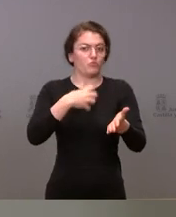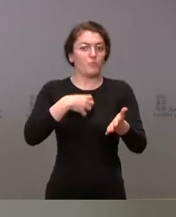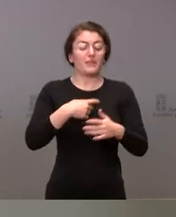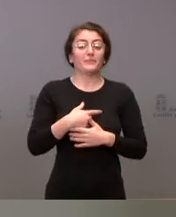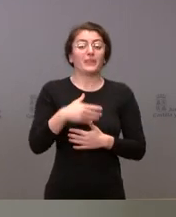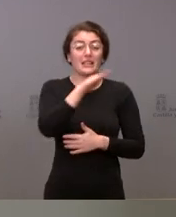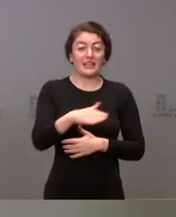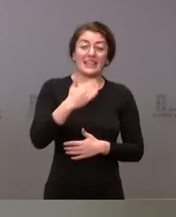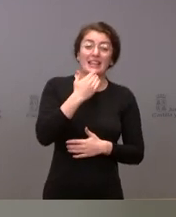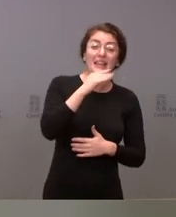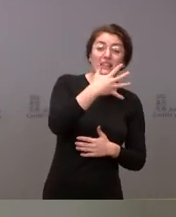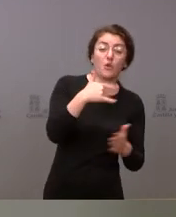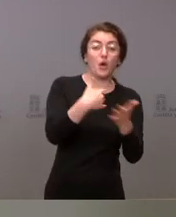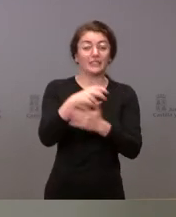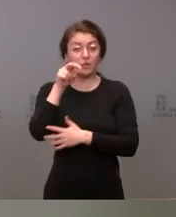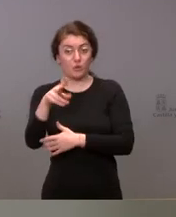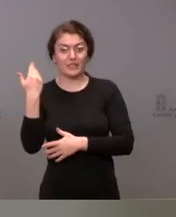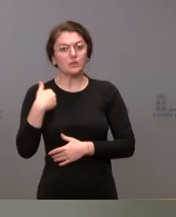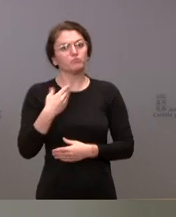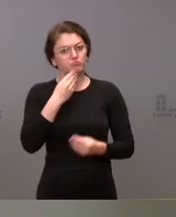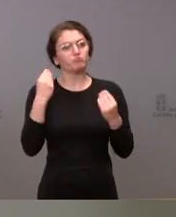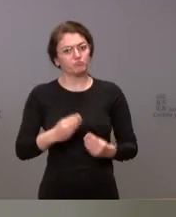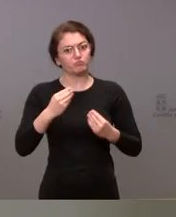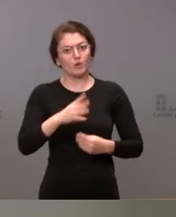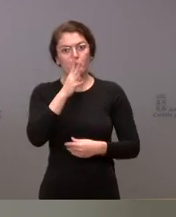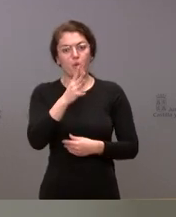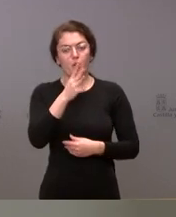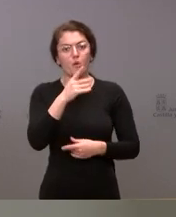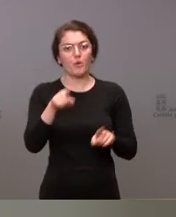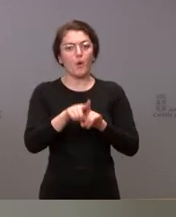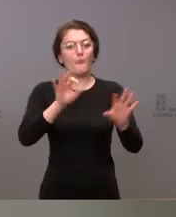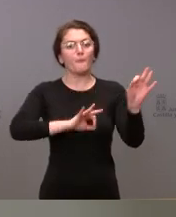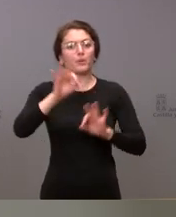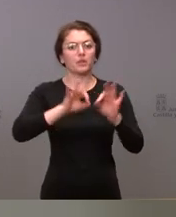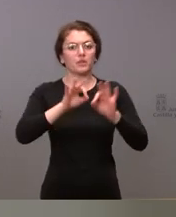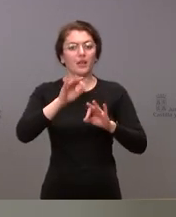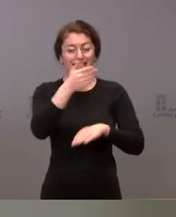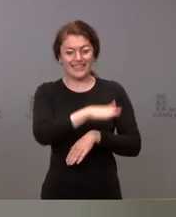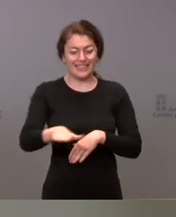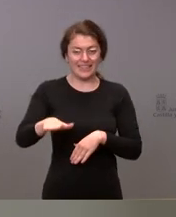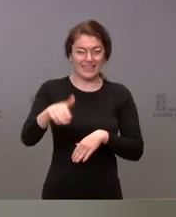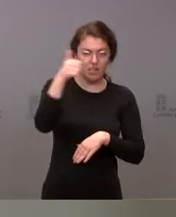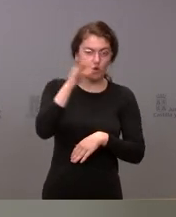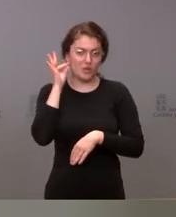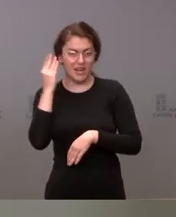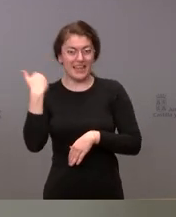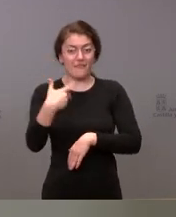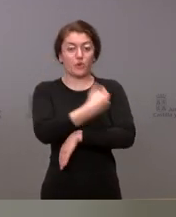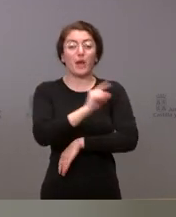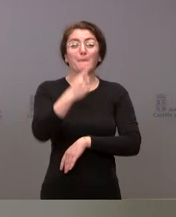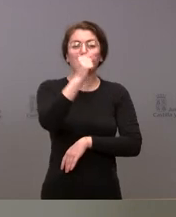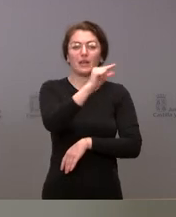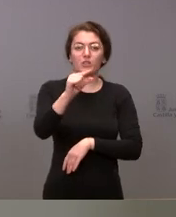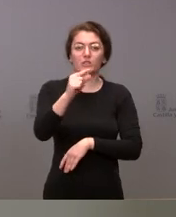y 12 años, estamos bastante satisfechos, ya que el porcentaje de niños y niñas vacunados con la primera dosis